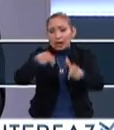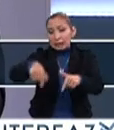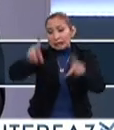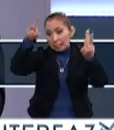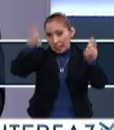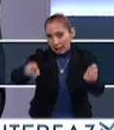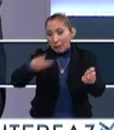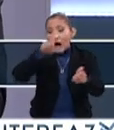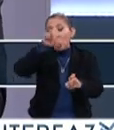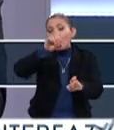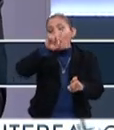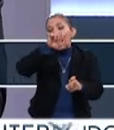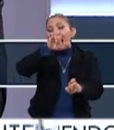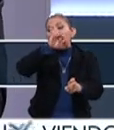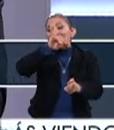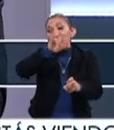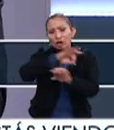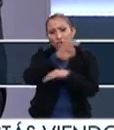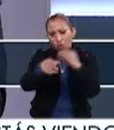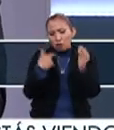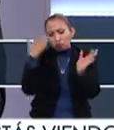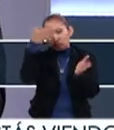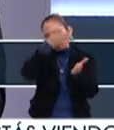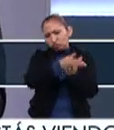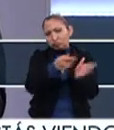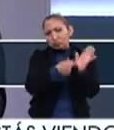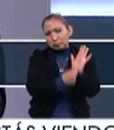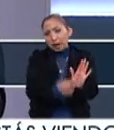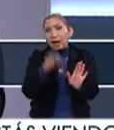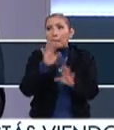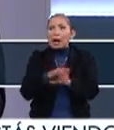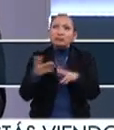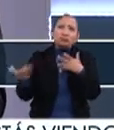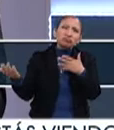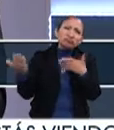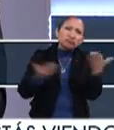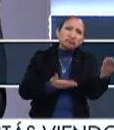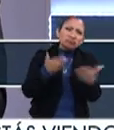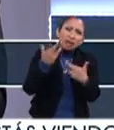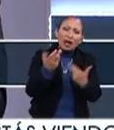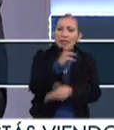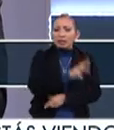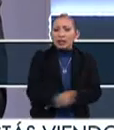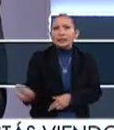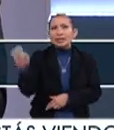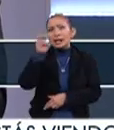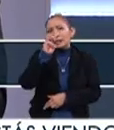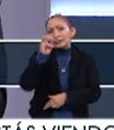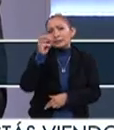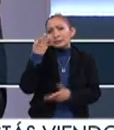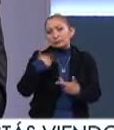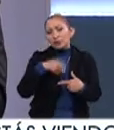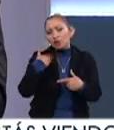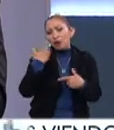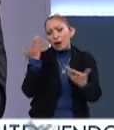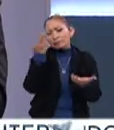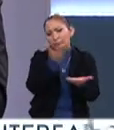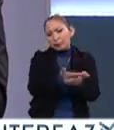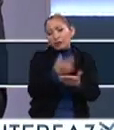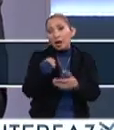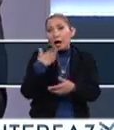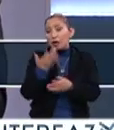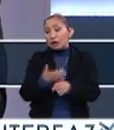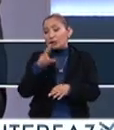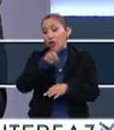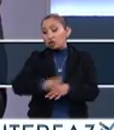con esta temática, localidad, y todo el mundo se puede presentar. Recibimos más o menos unos 300 entradas, este año tenemos